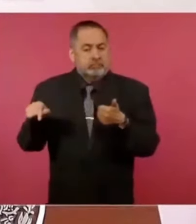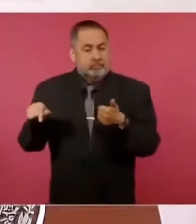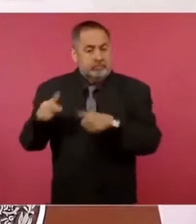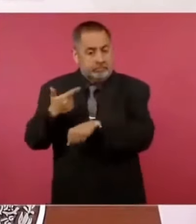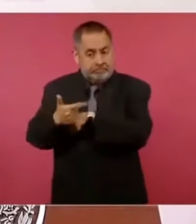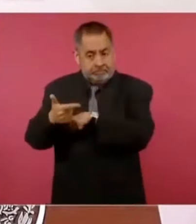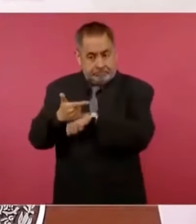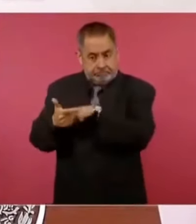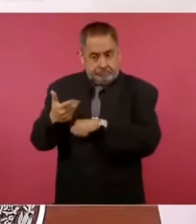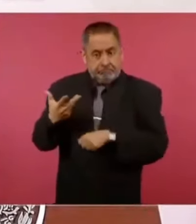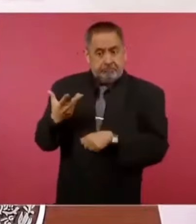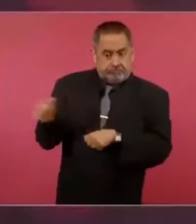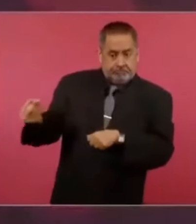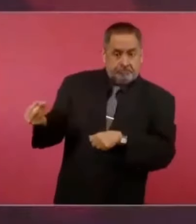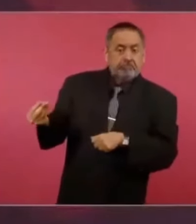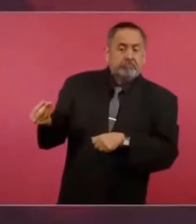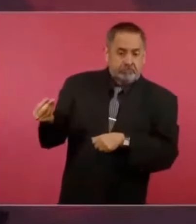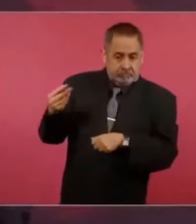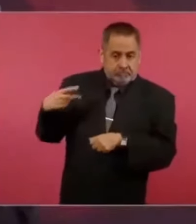Guatemala,